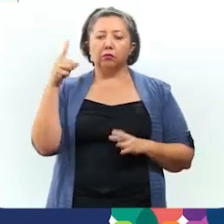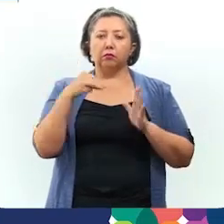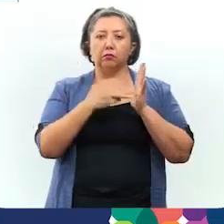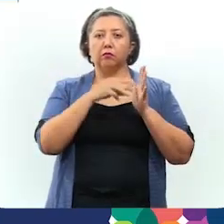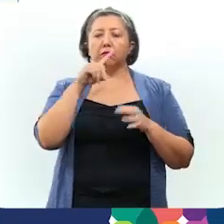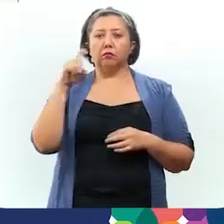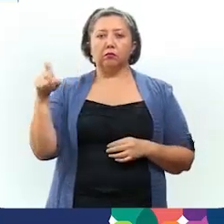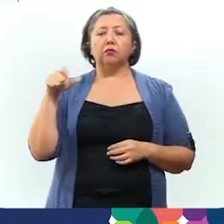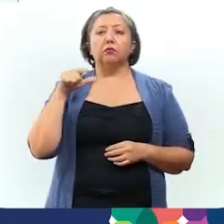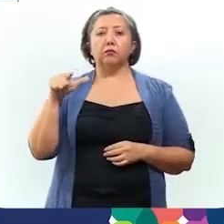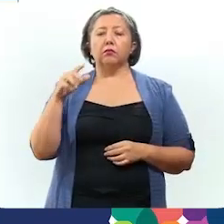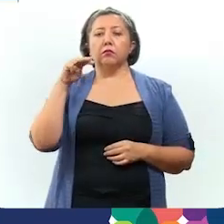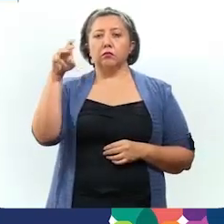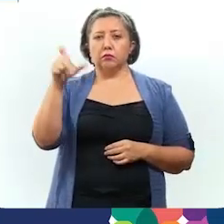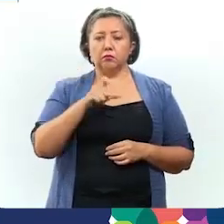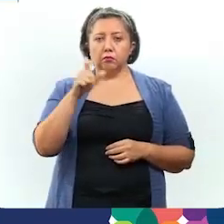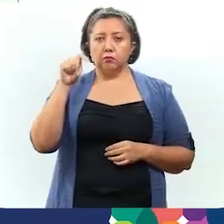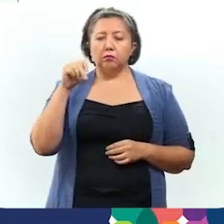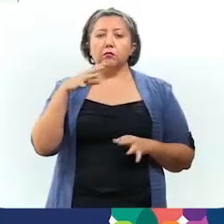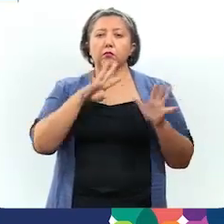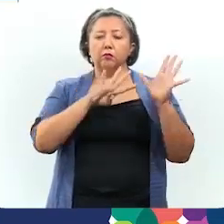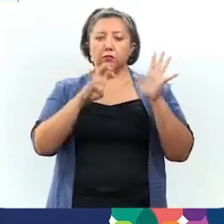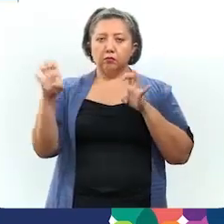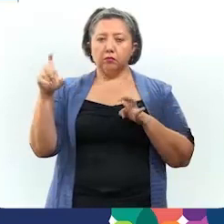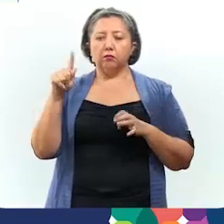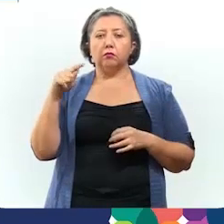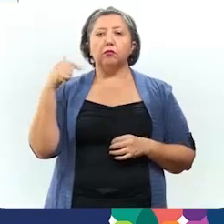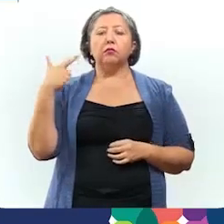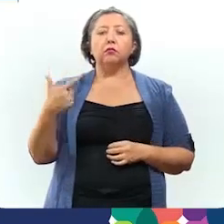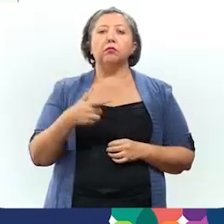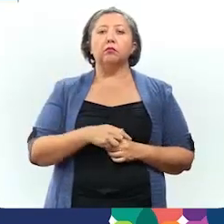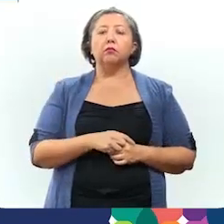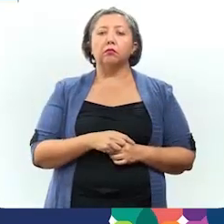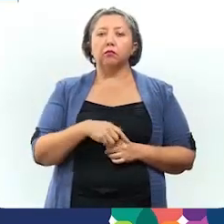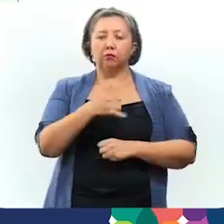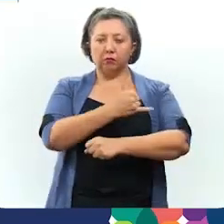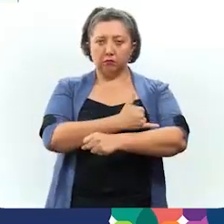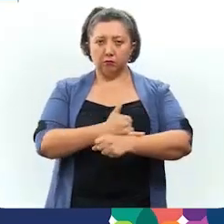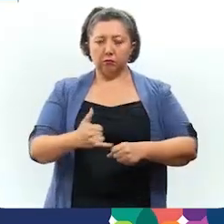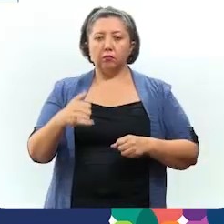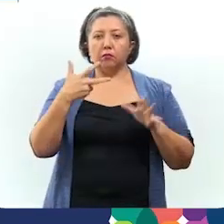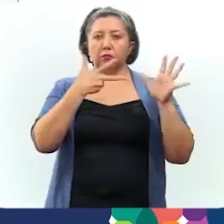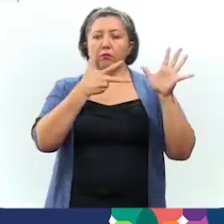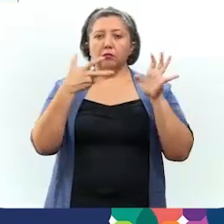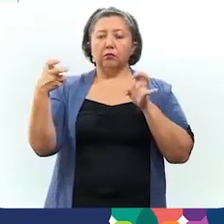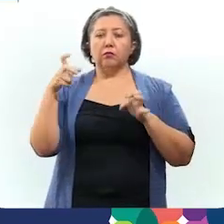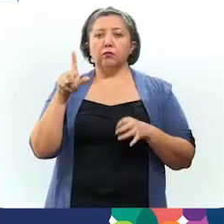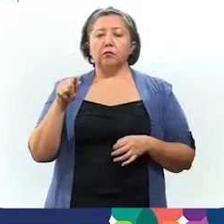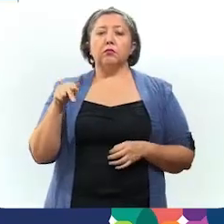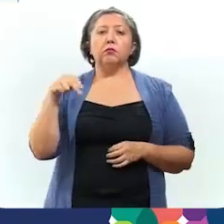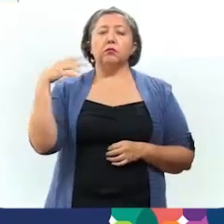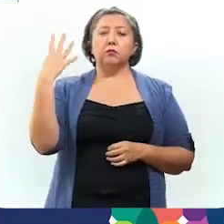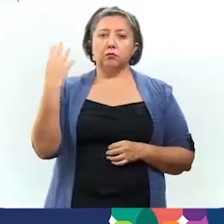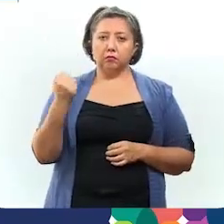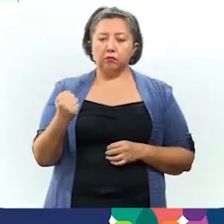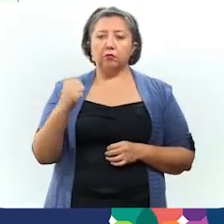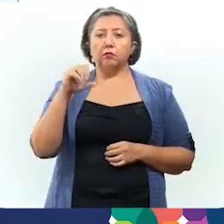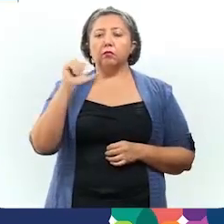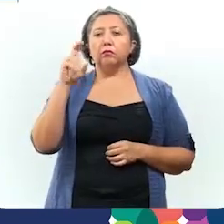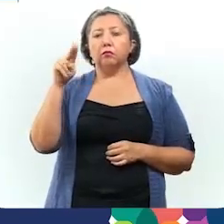mil ciento diecisiete, Mashcanú, novecientos setenta y siete, Isamal, ochocientos ochenta y nueve,